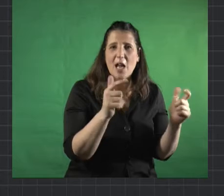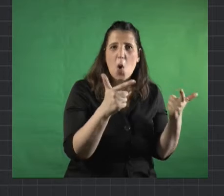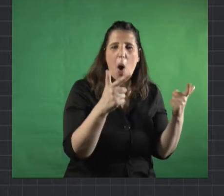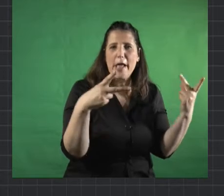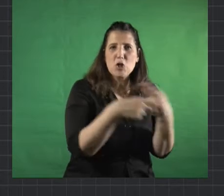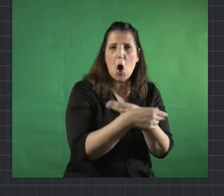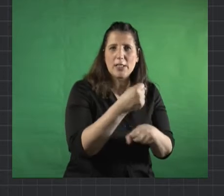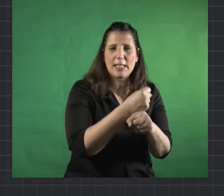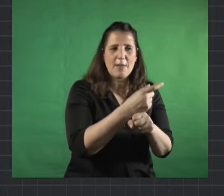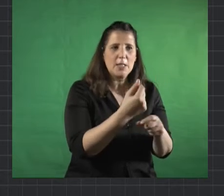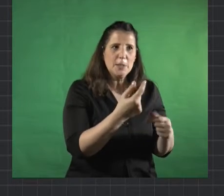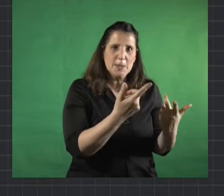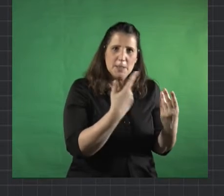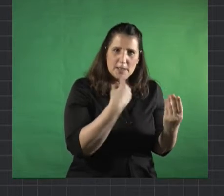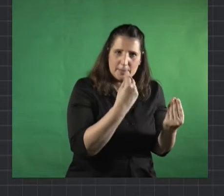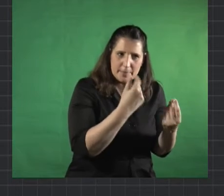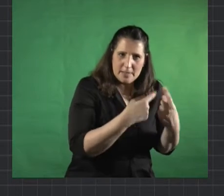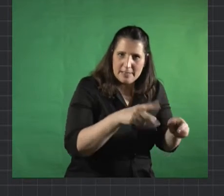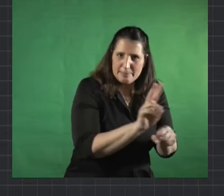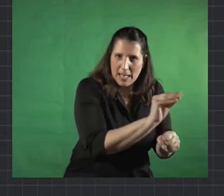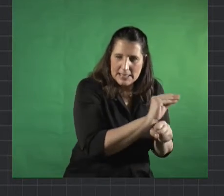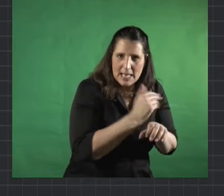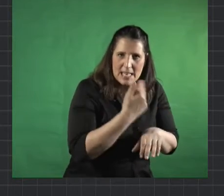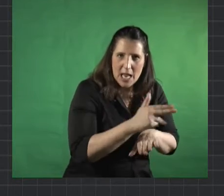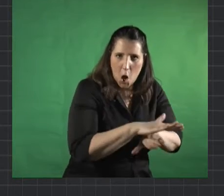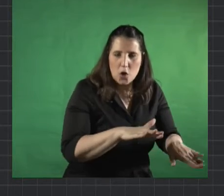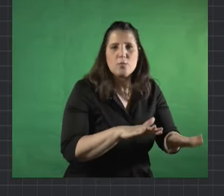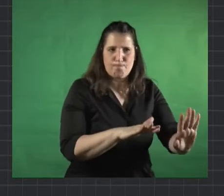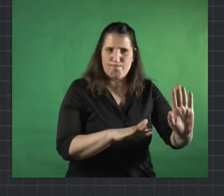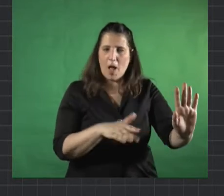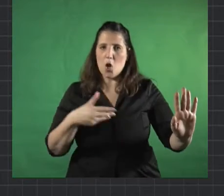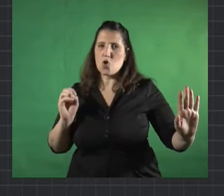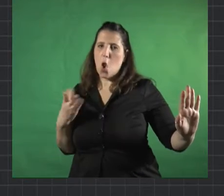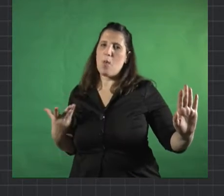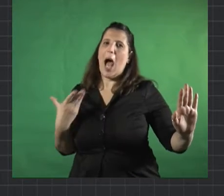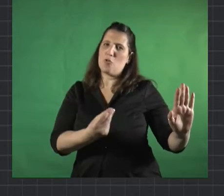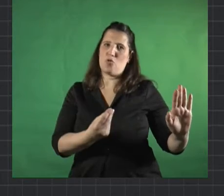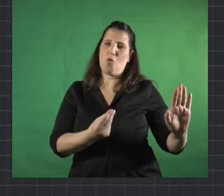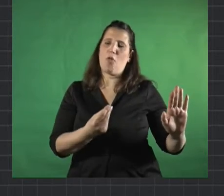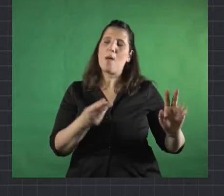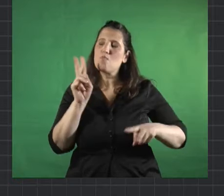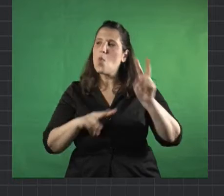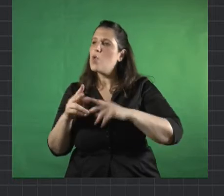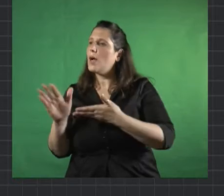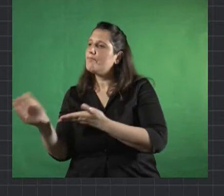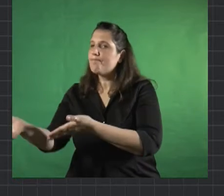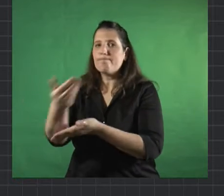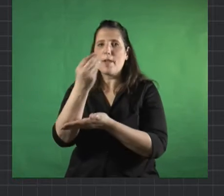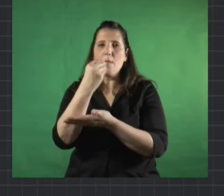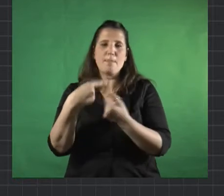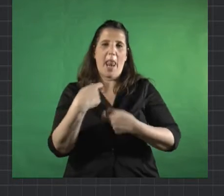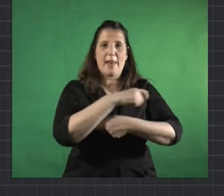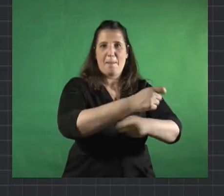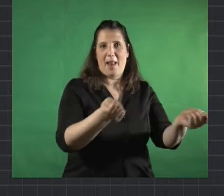las compras necesarias entonces desde el club tratábamos de colaborar con lo que era colecta de alimentos y hacérselo llegar